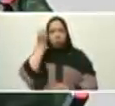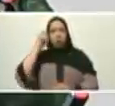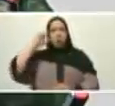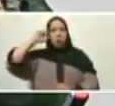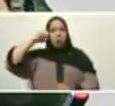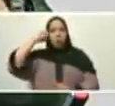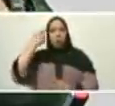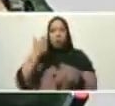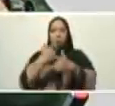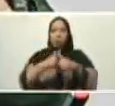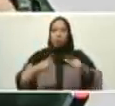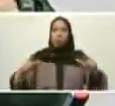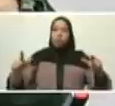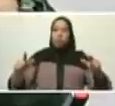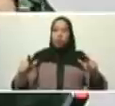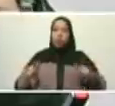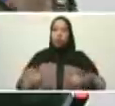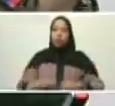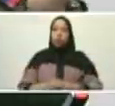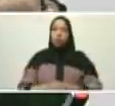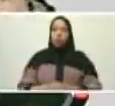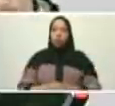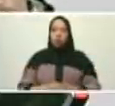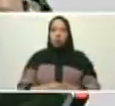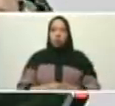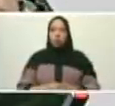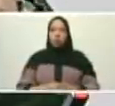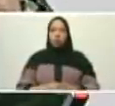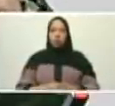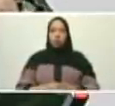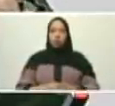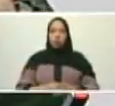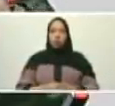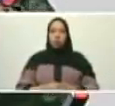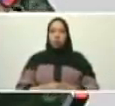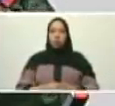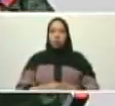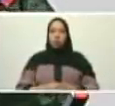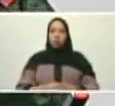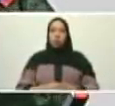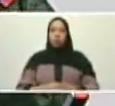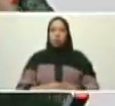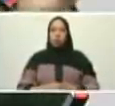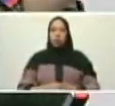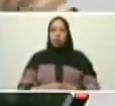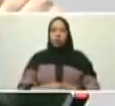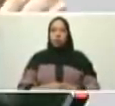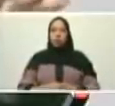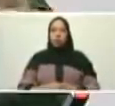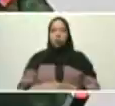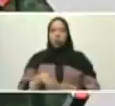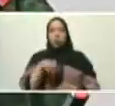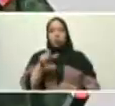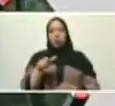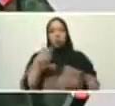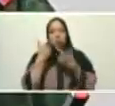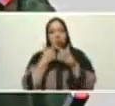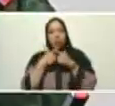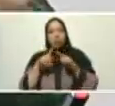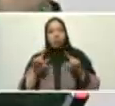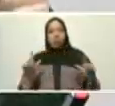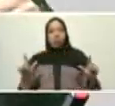libertador de lujo, único en el mundo diría yo. Ese libertador nació aquí en Venezuela